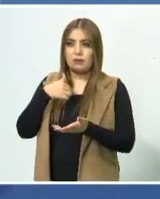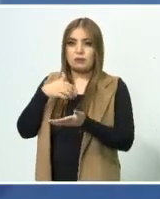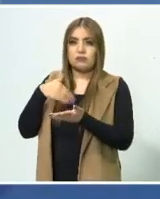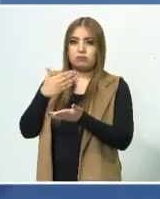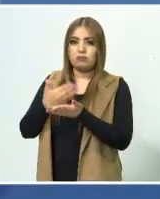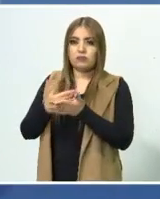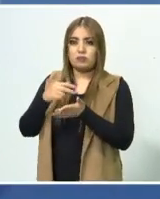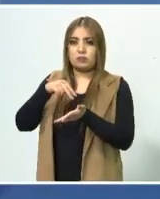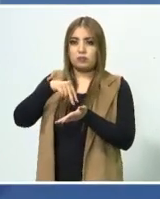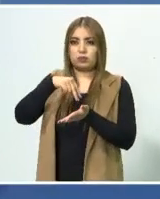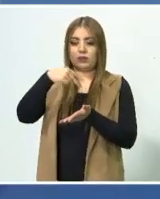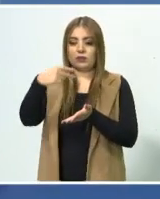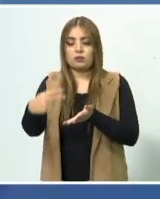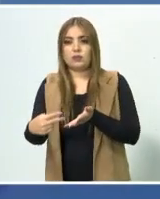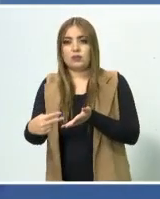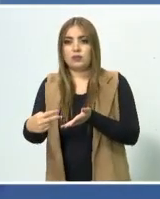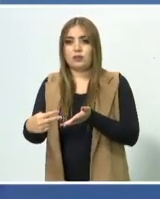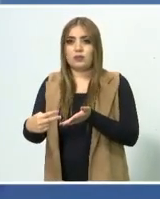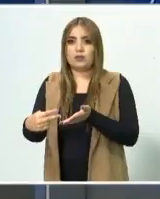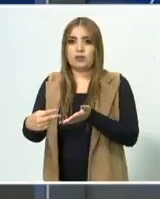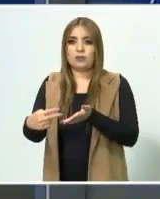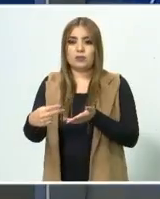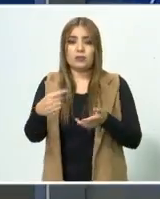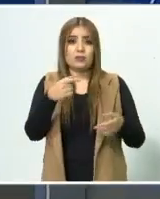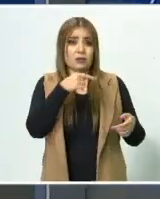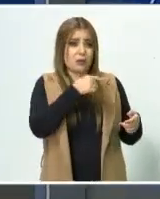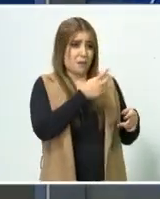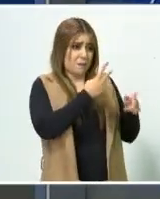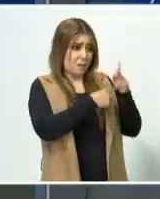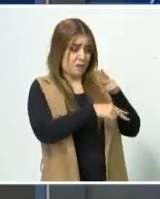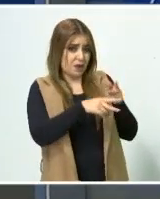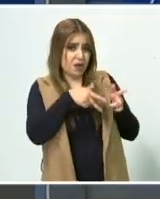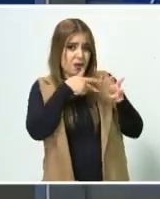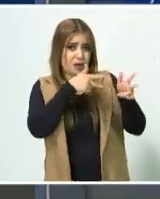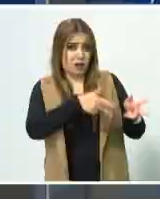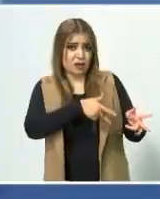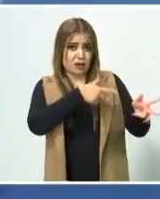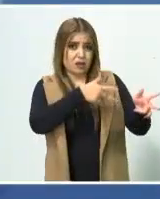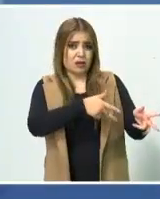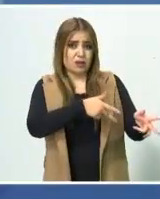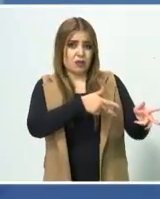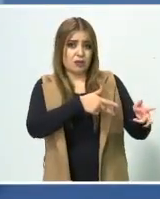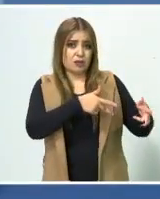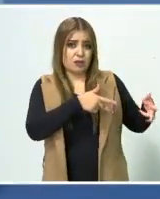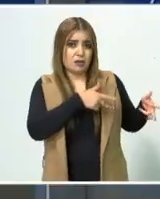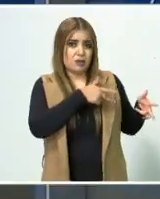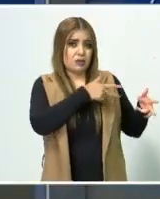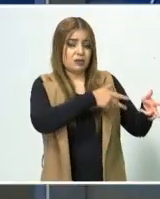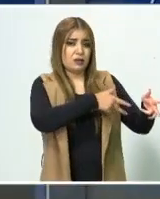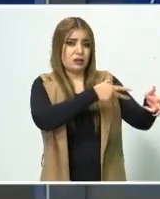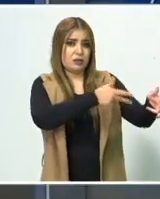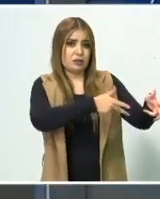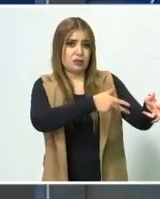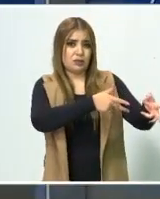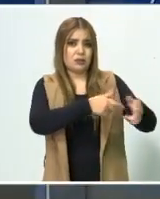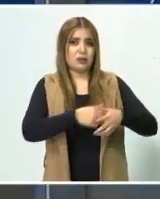me arrolló muy feo por bajo. ¿Vení el tren? Sí. ¿Andando? Caminando. Bueno, hombre.